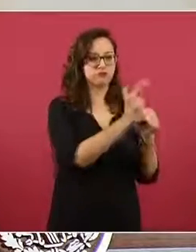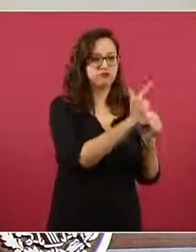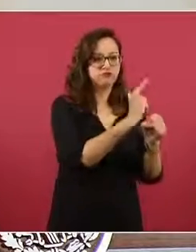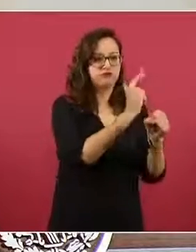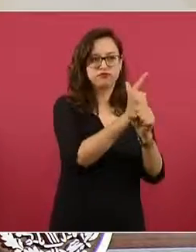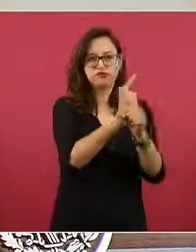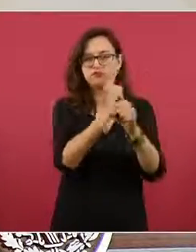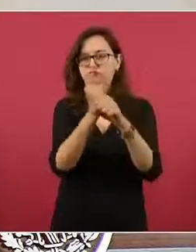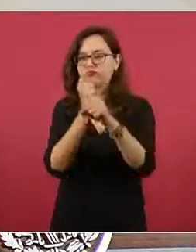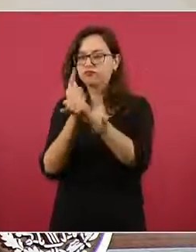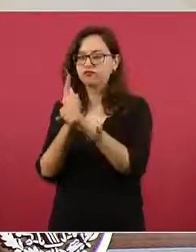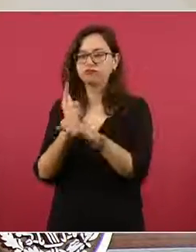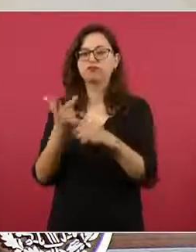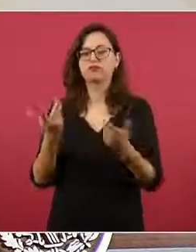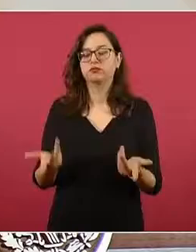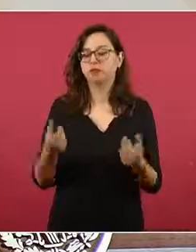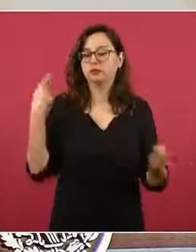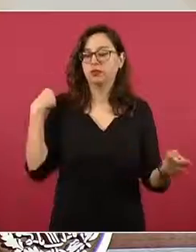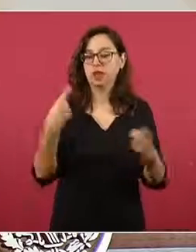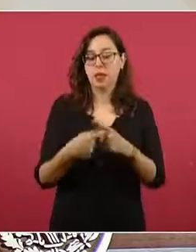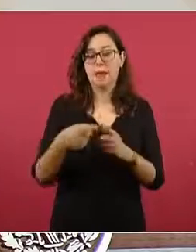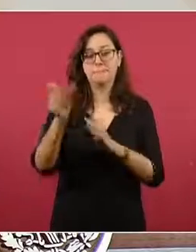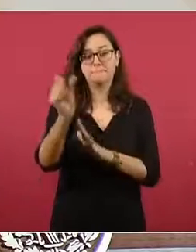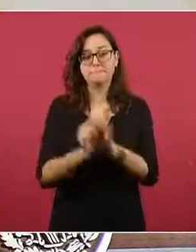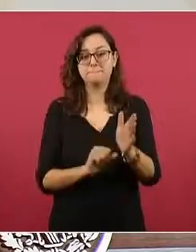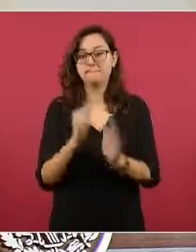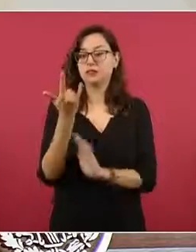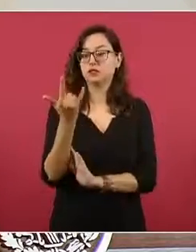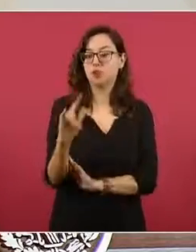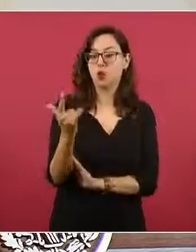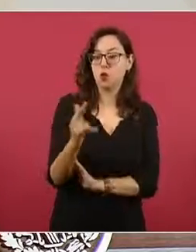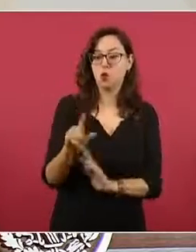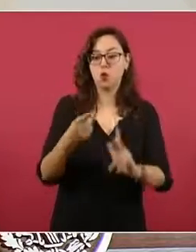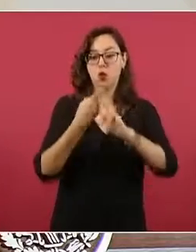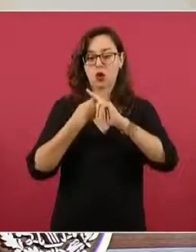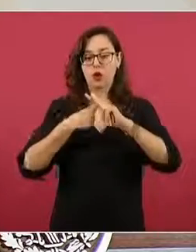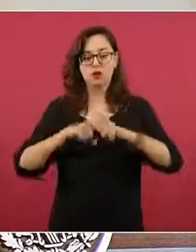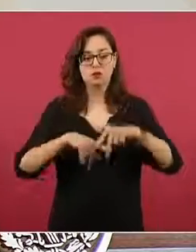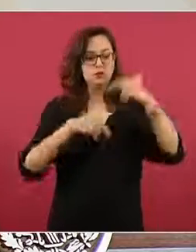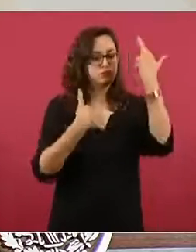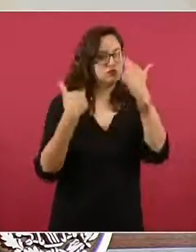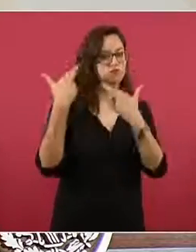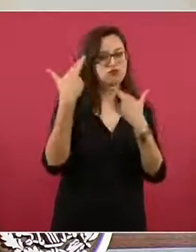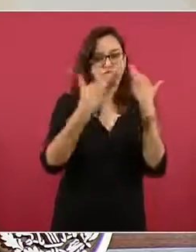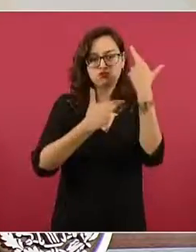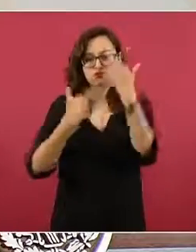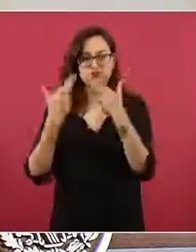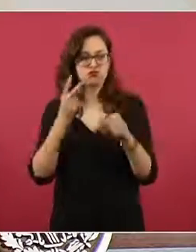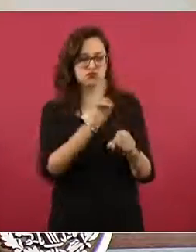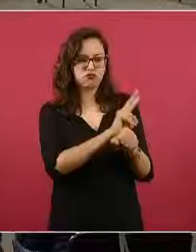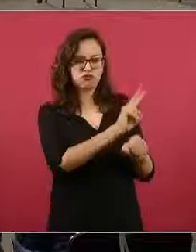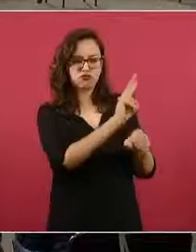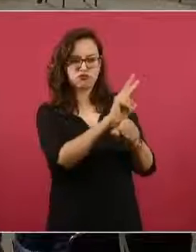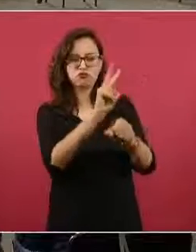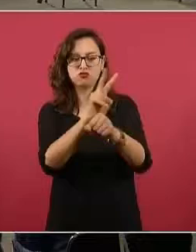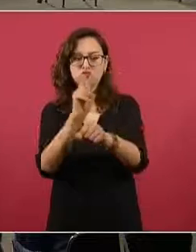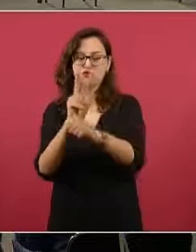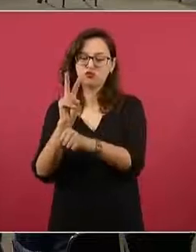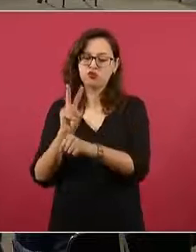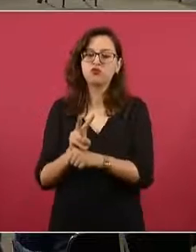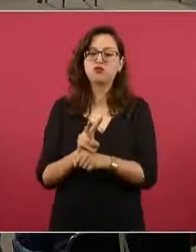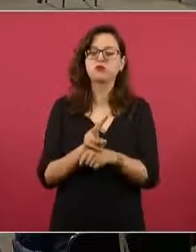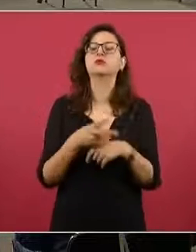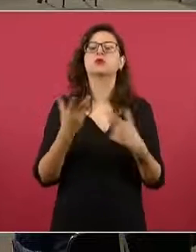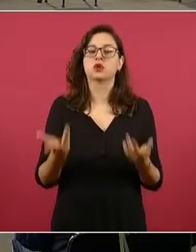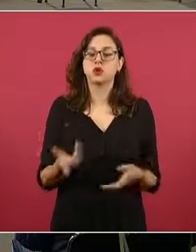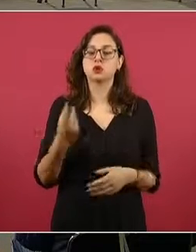veces al año. Y en este mes de julio iniciamos la segunda calibración del año. Y ahora queremos hacerlo